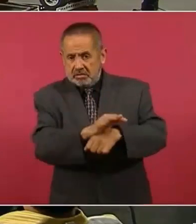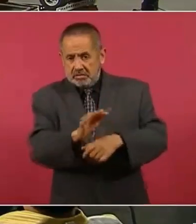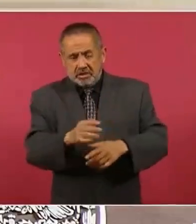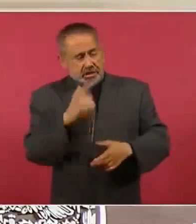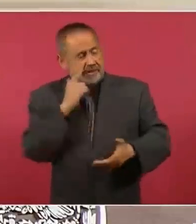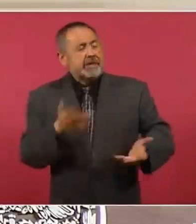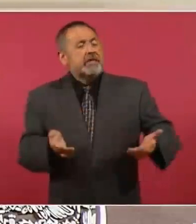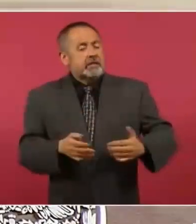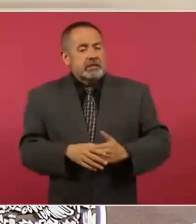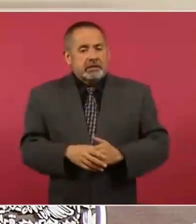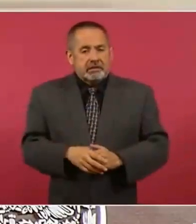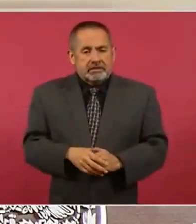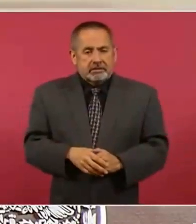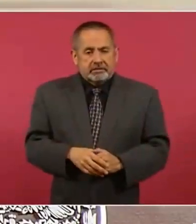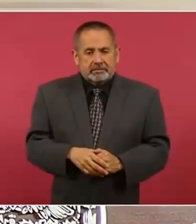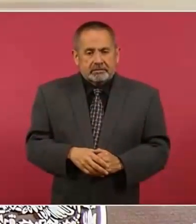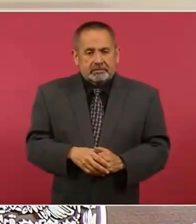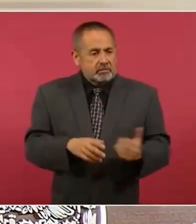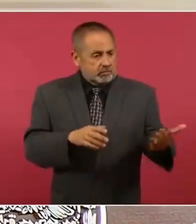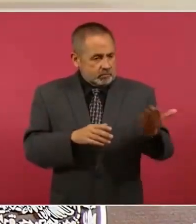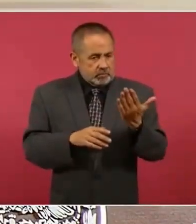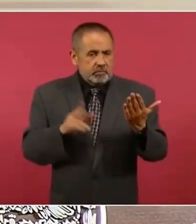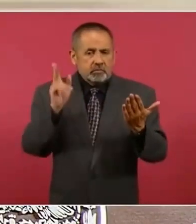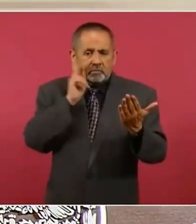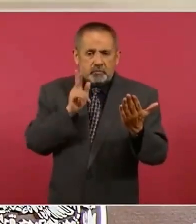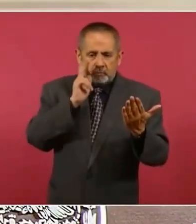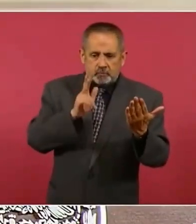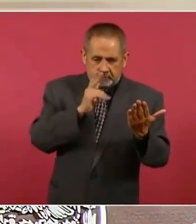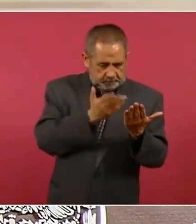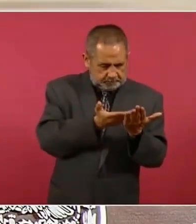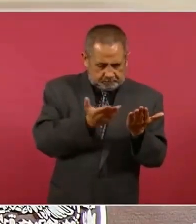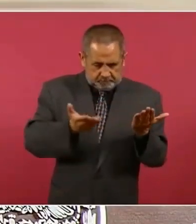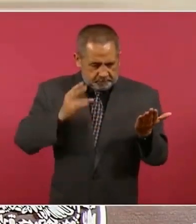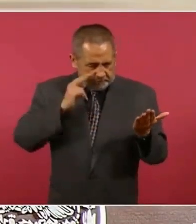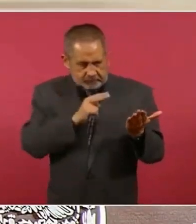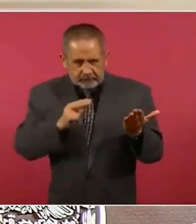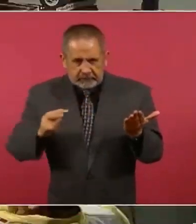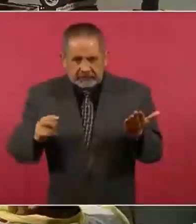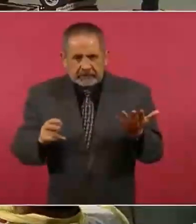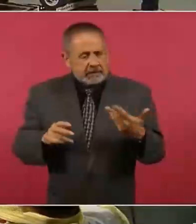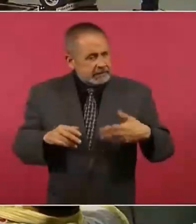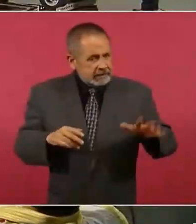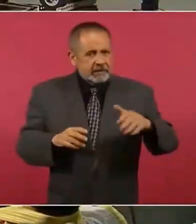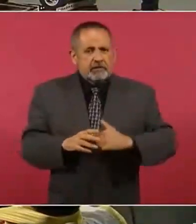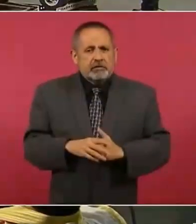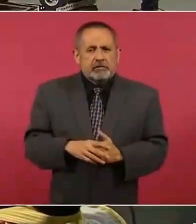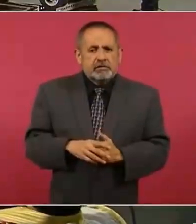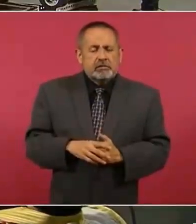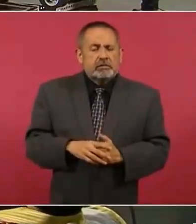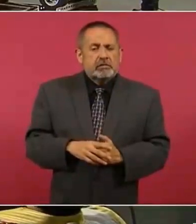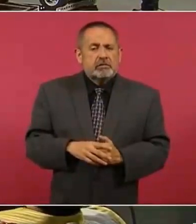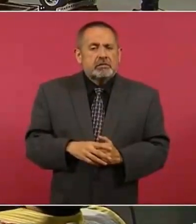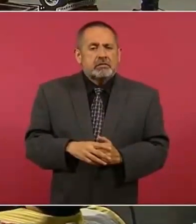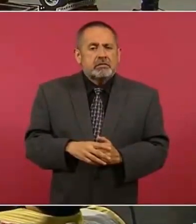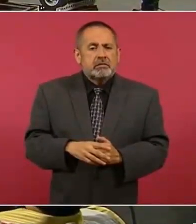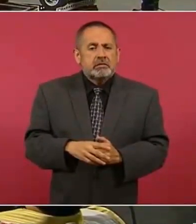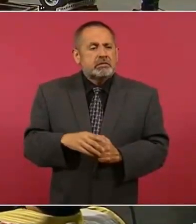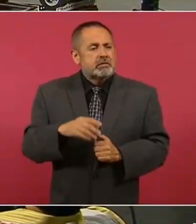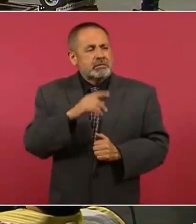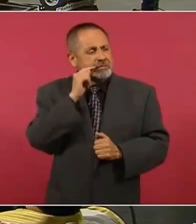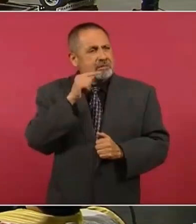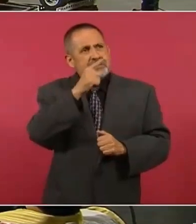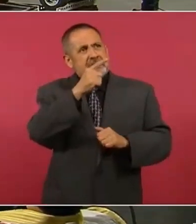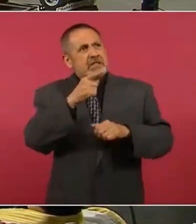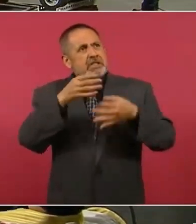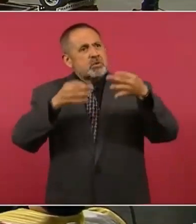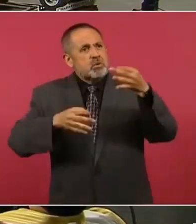y que presente pruebas y no le hace que se trate de los tribunales